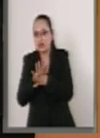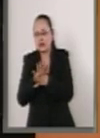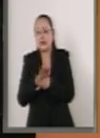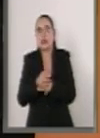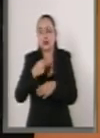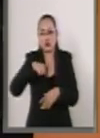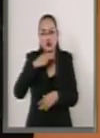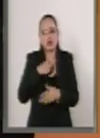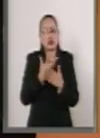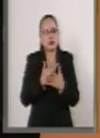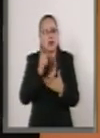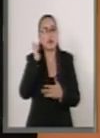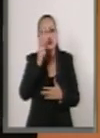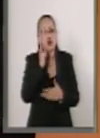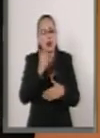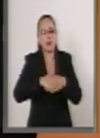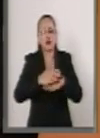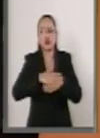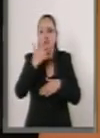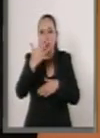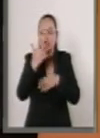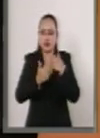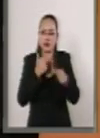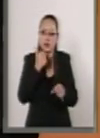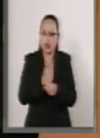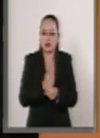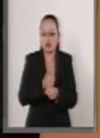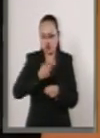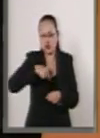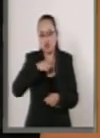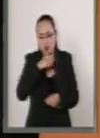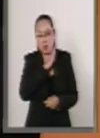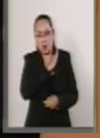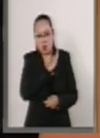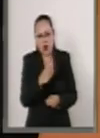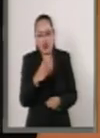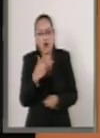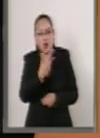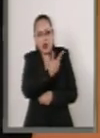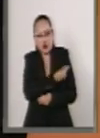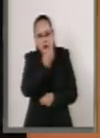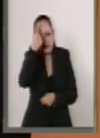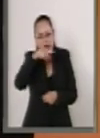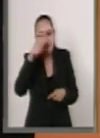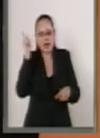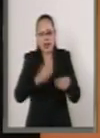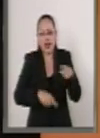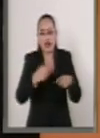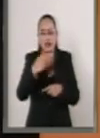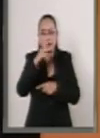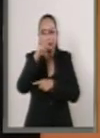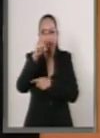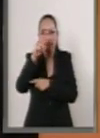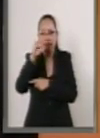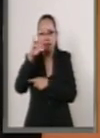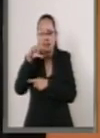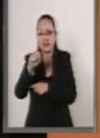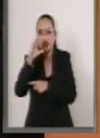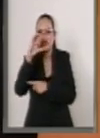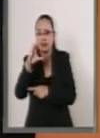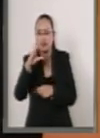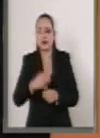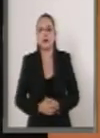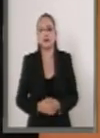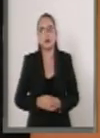que en los próximos cinco años podamos tener una vacuna ya para la hepatitis C. Por eso, y les quiero aclarar, este